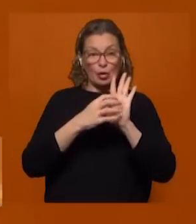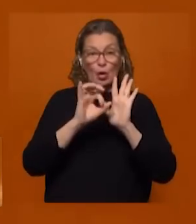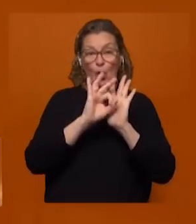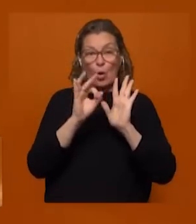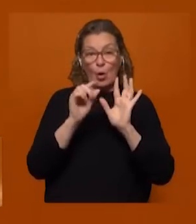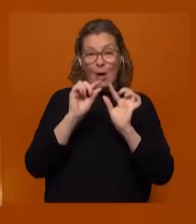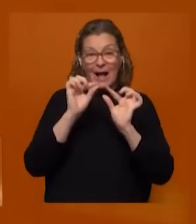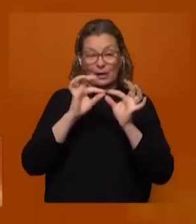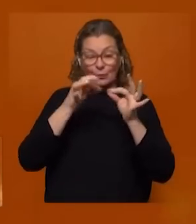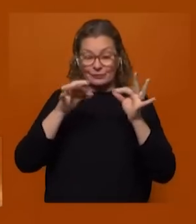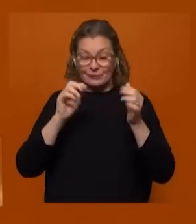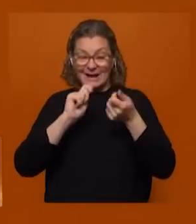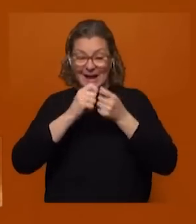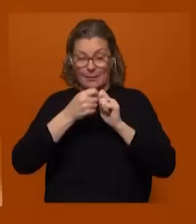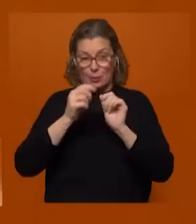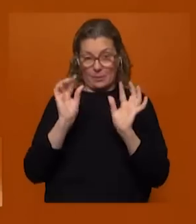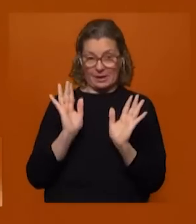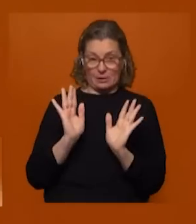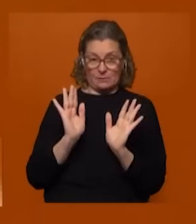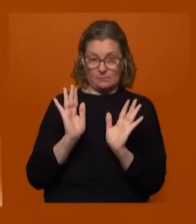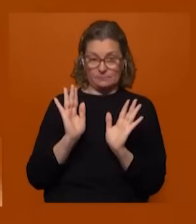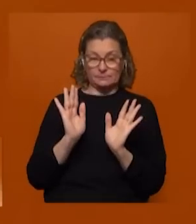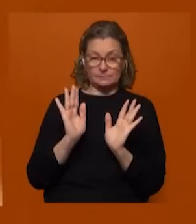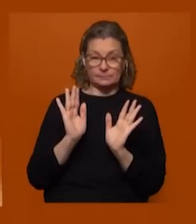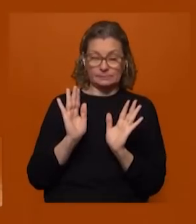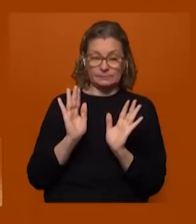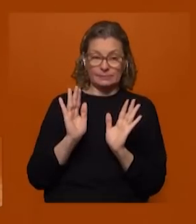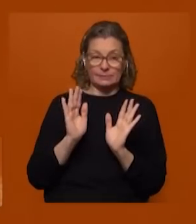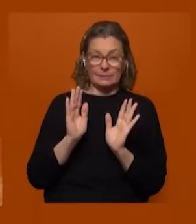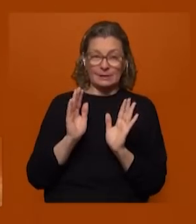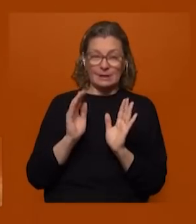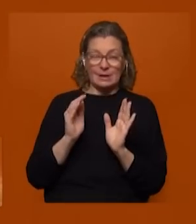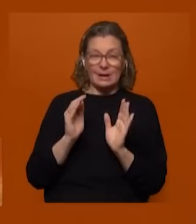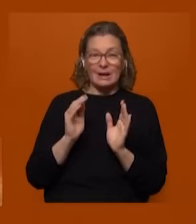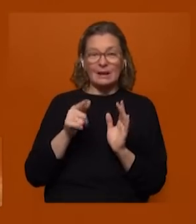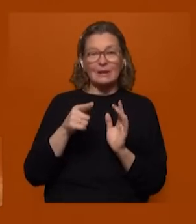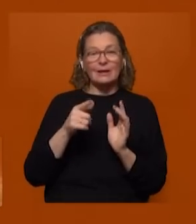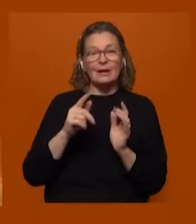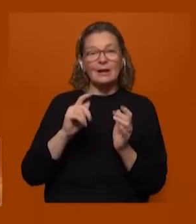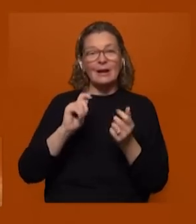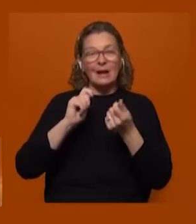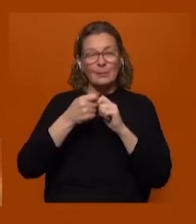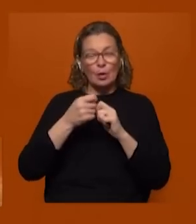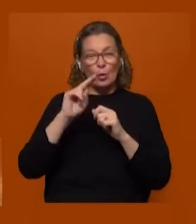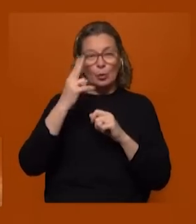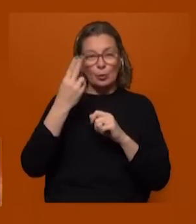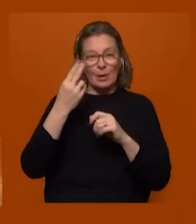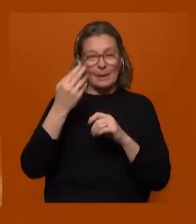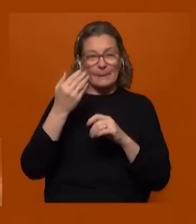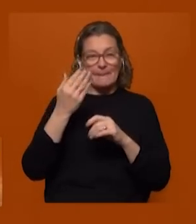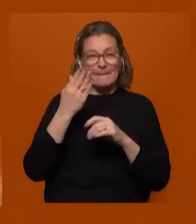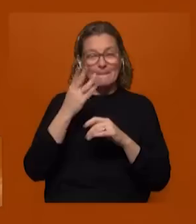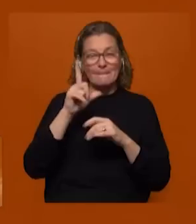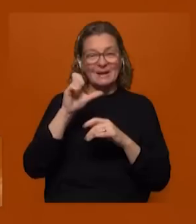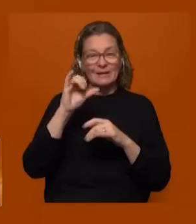hacer una pequeña modificación en general la reforma constitucional aclaremos en Uruguay plebiscito hay